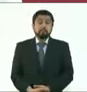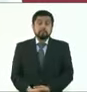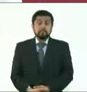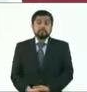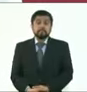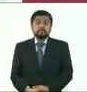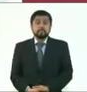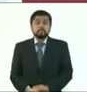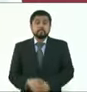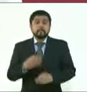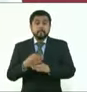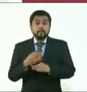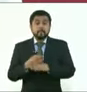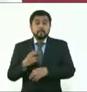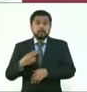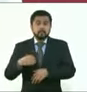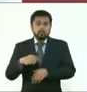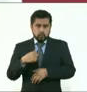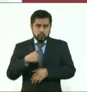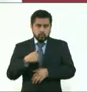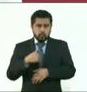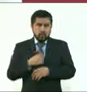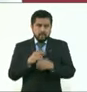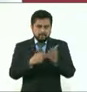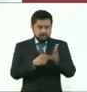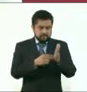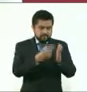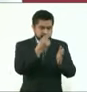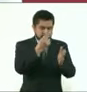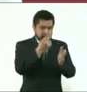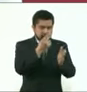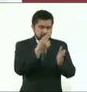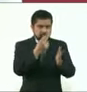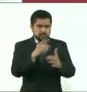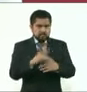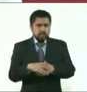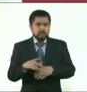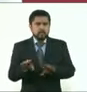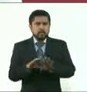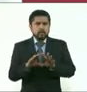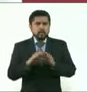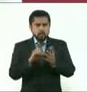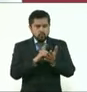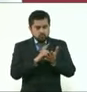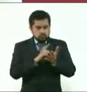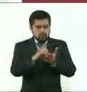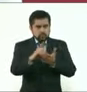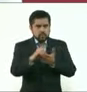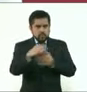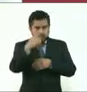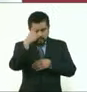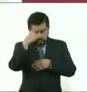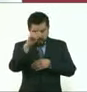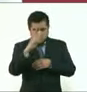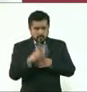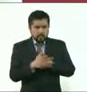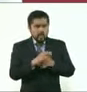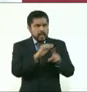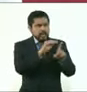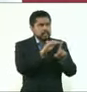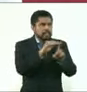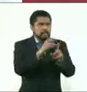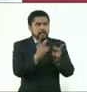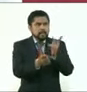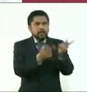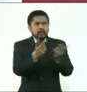estamos ejerciendo, porque yo también firmé, nuestro derecho ciudadano a la consulta popular y